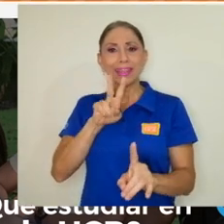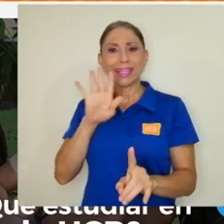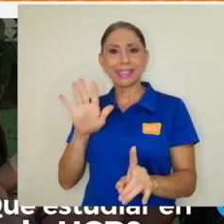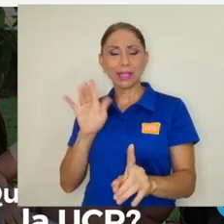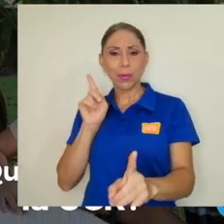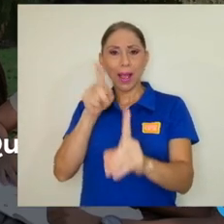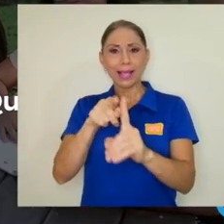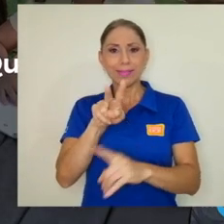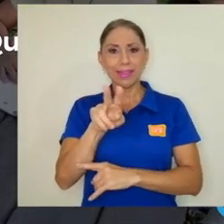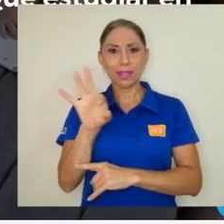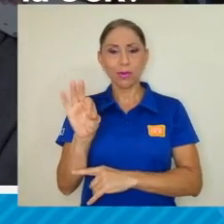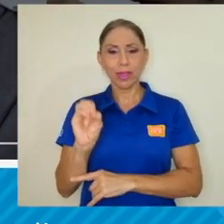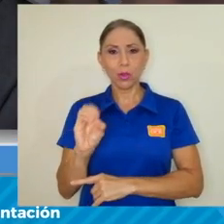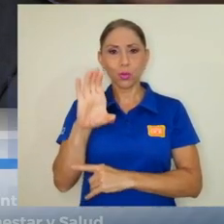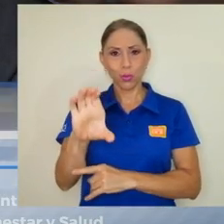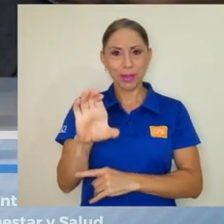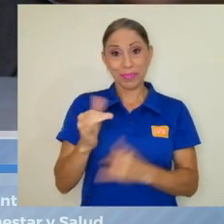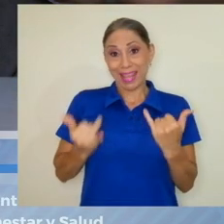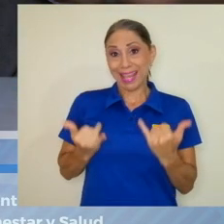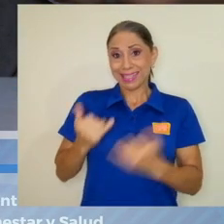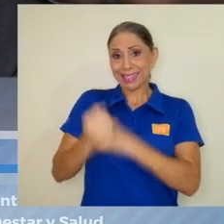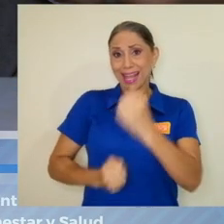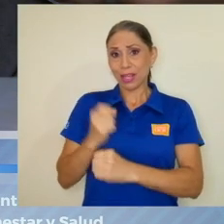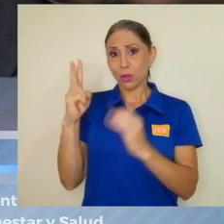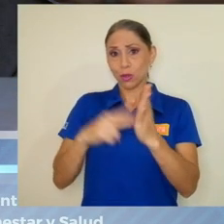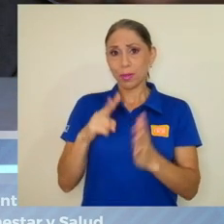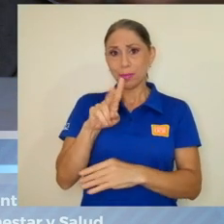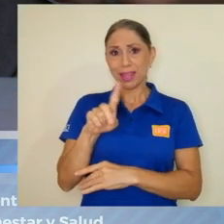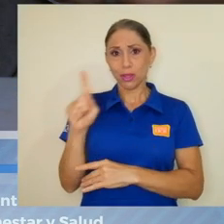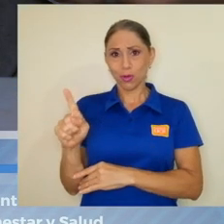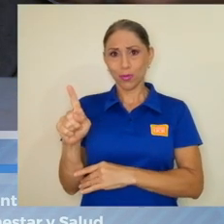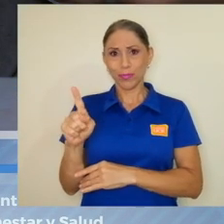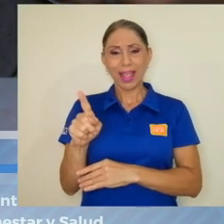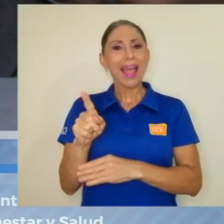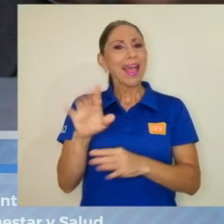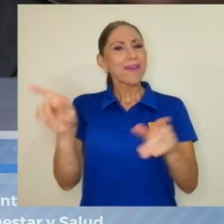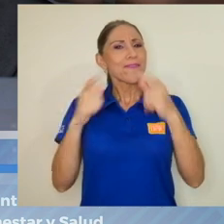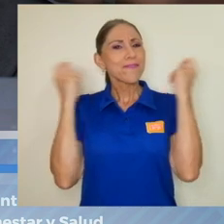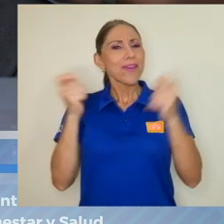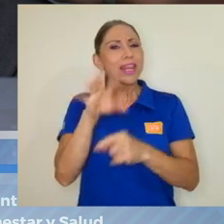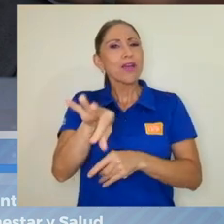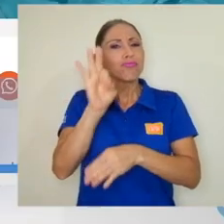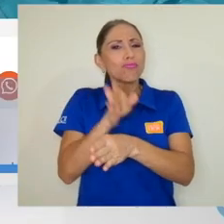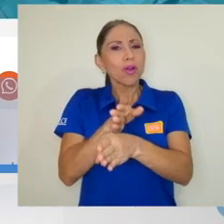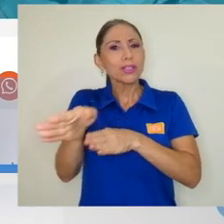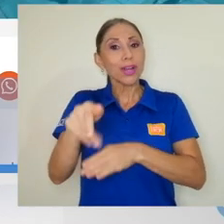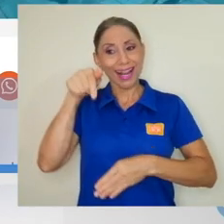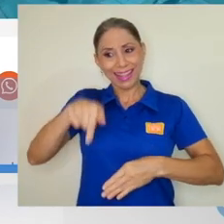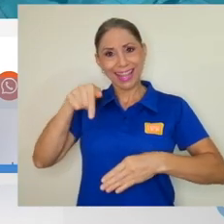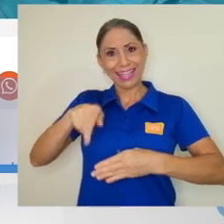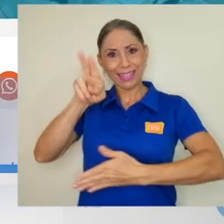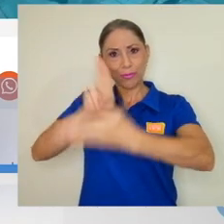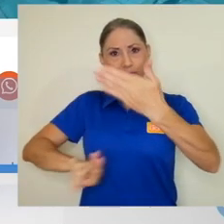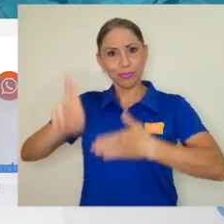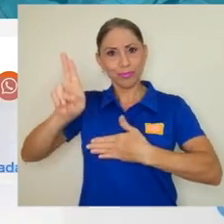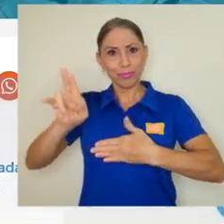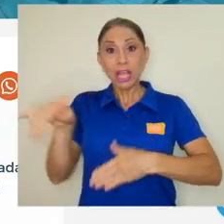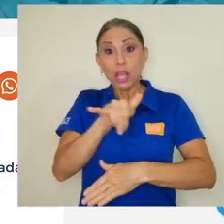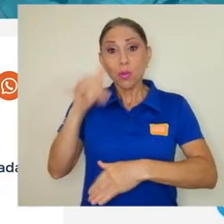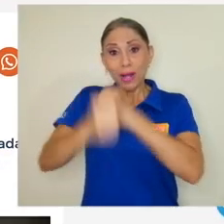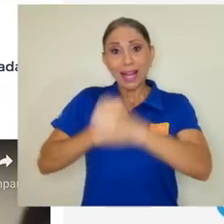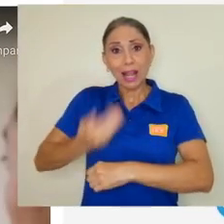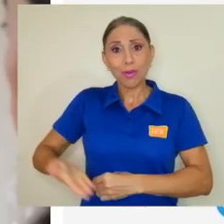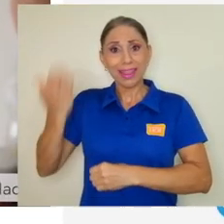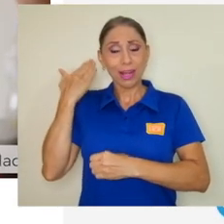al 29 de octubre en la edición 2021 de la Feria Vocacional de esta casa de estudios. Al igual que el año anterior, este